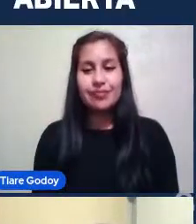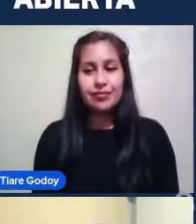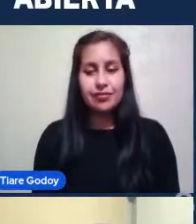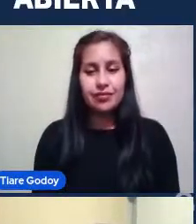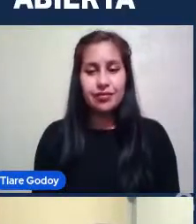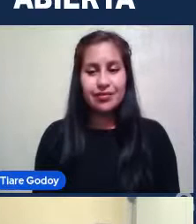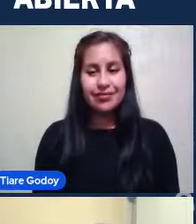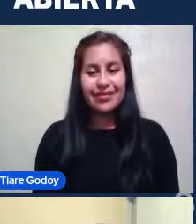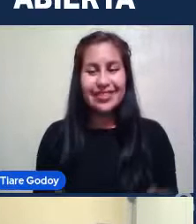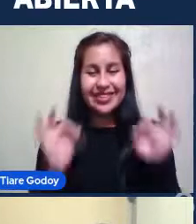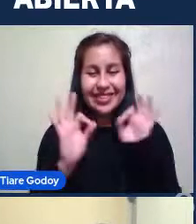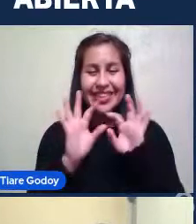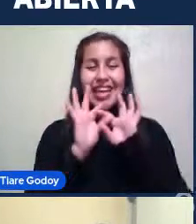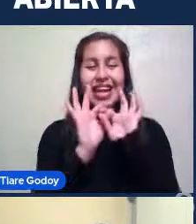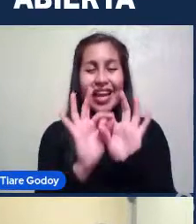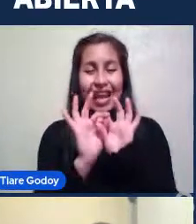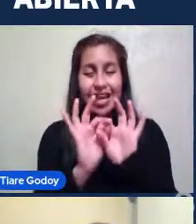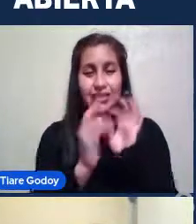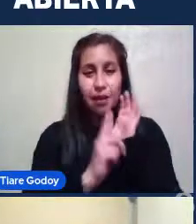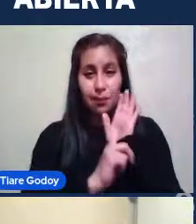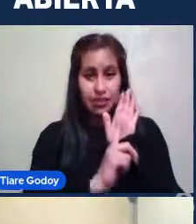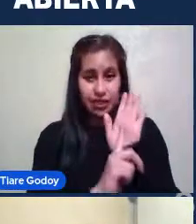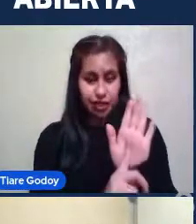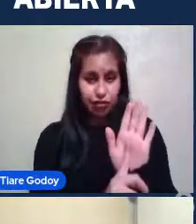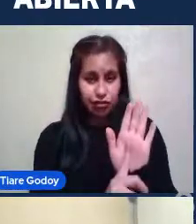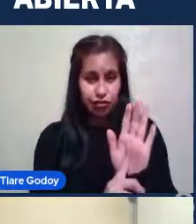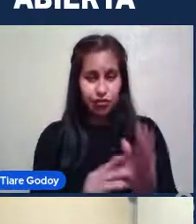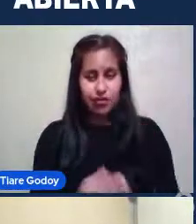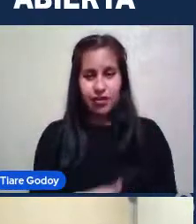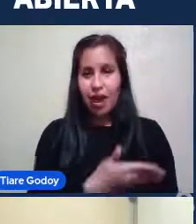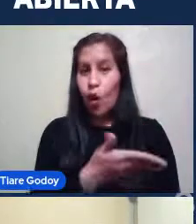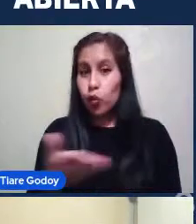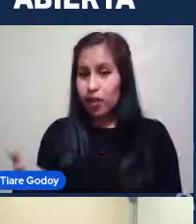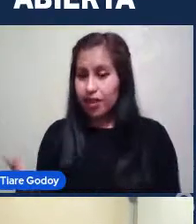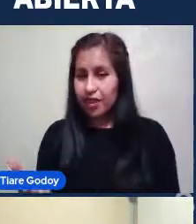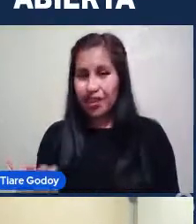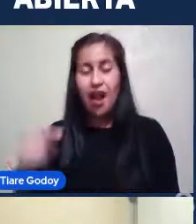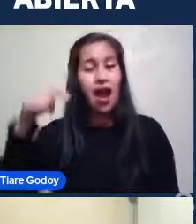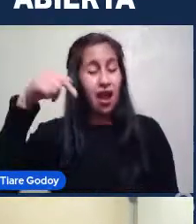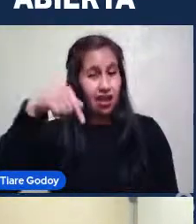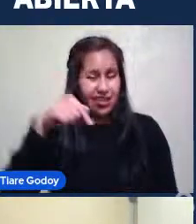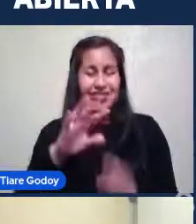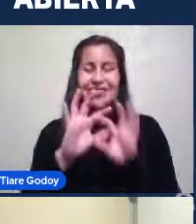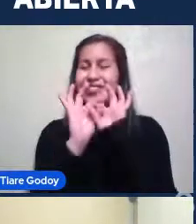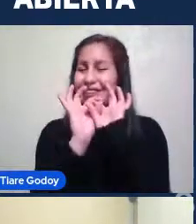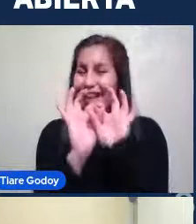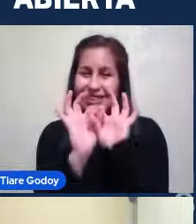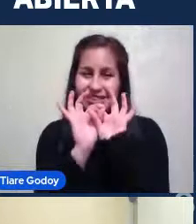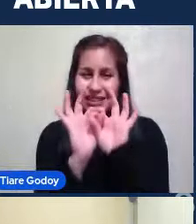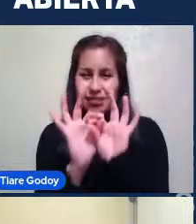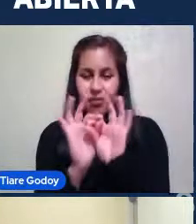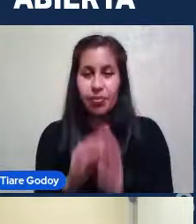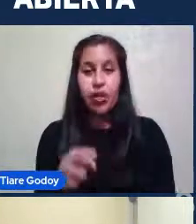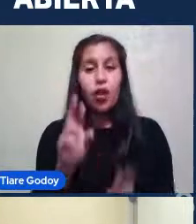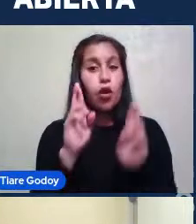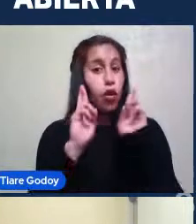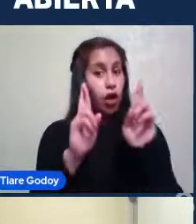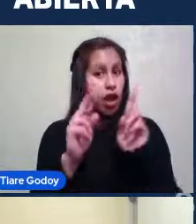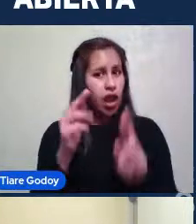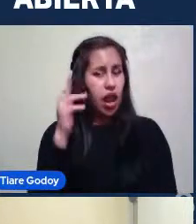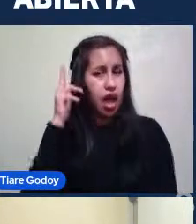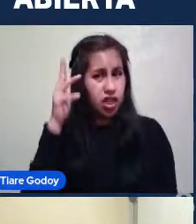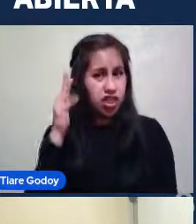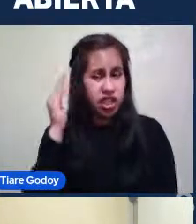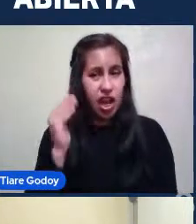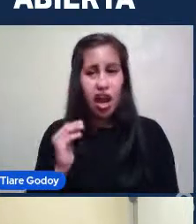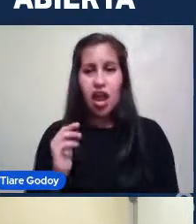Excelente. Muchas gracias por la presentación. Como les decía, gracias a ustedes por asistir. Espero que esta charla les responda a varias